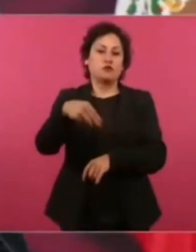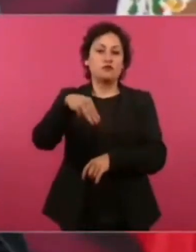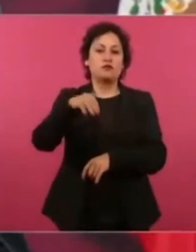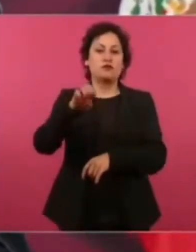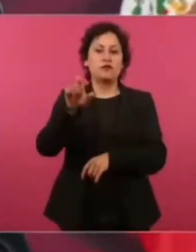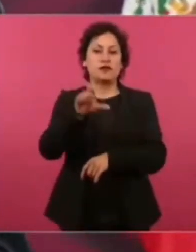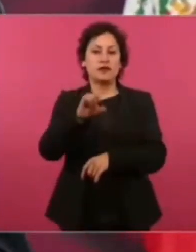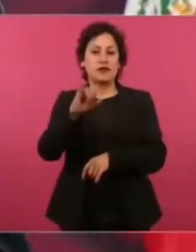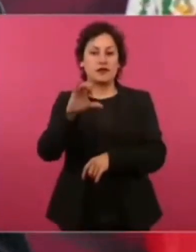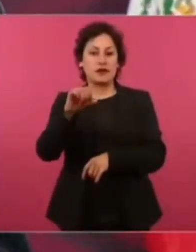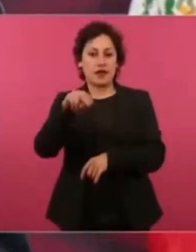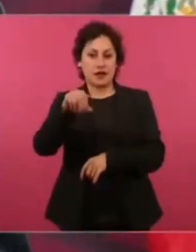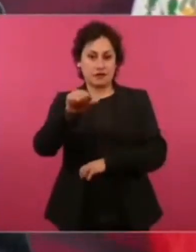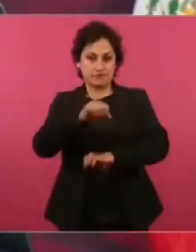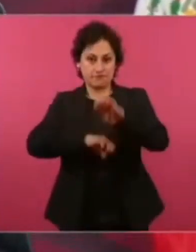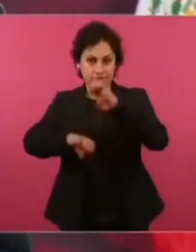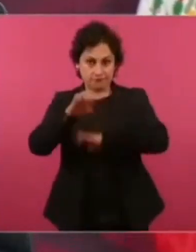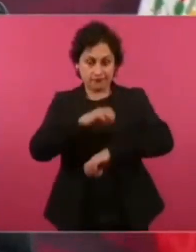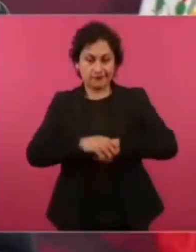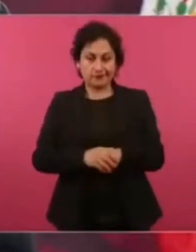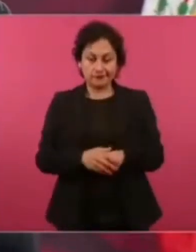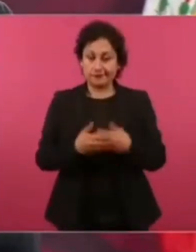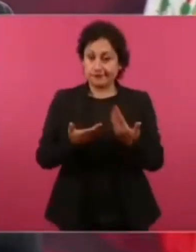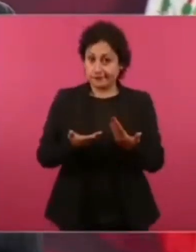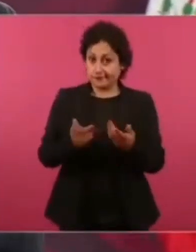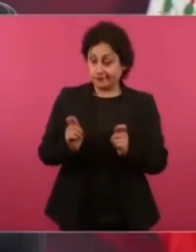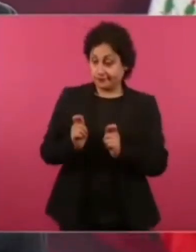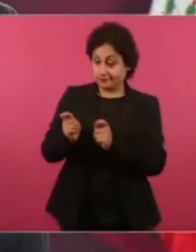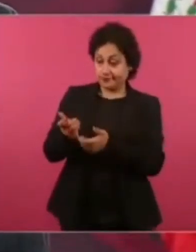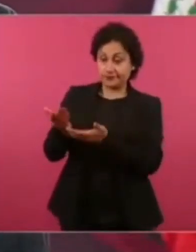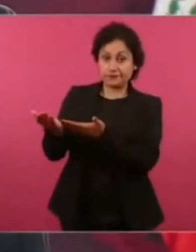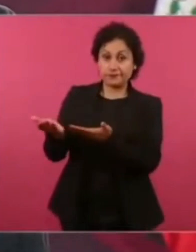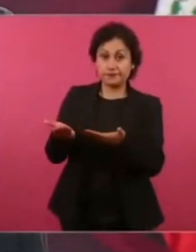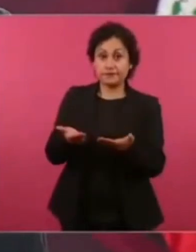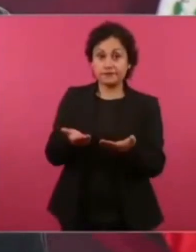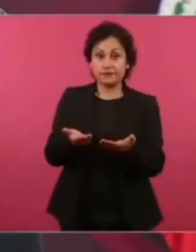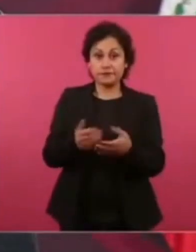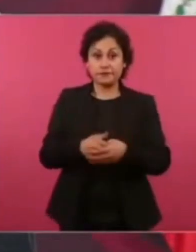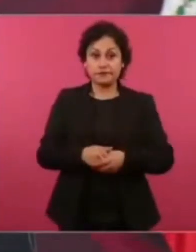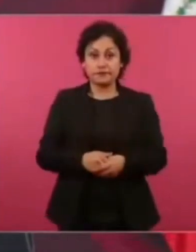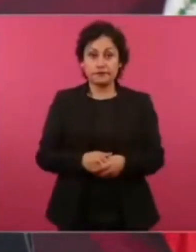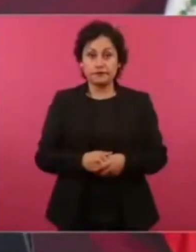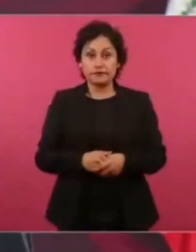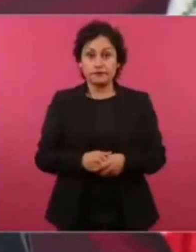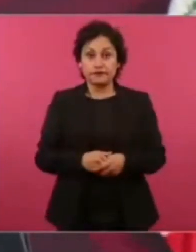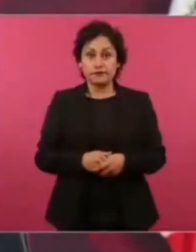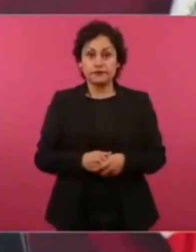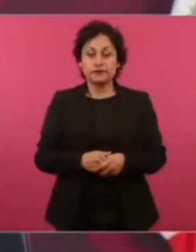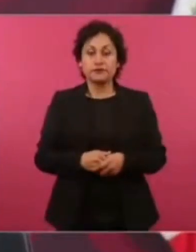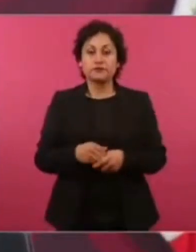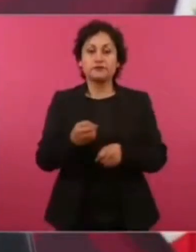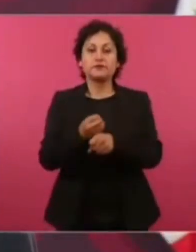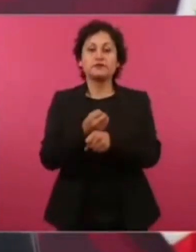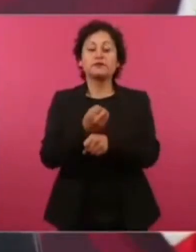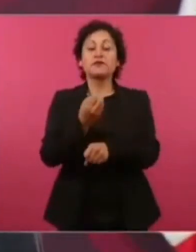dar la palabra a la secretaria de Gobernación,